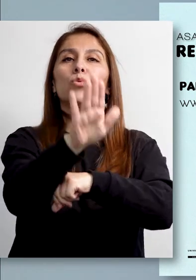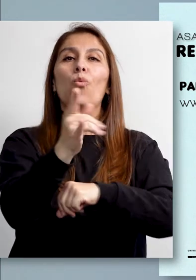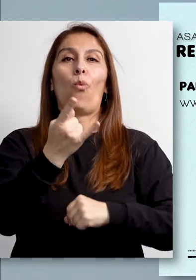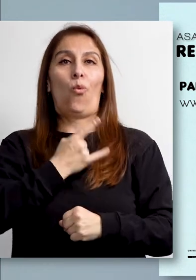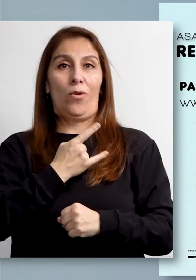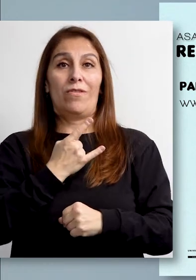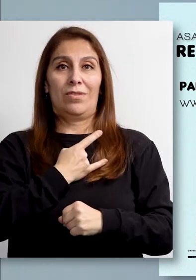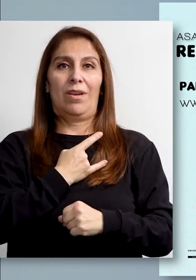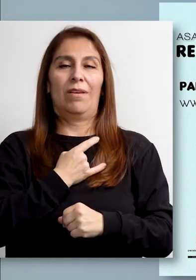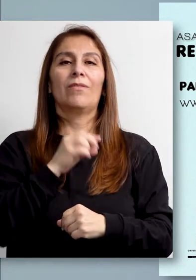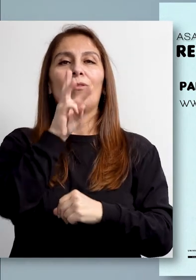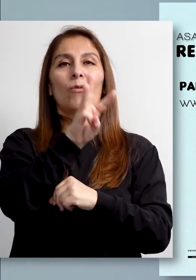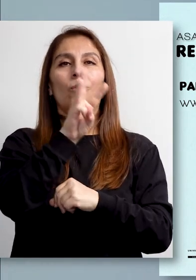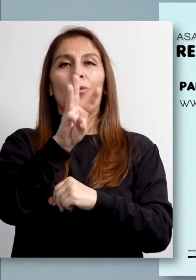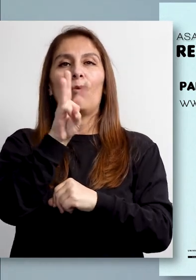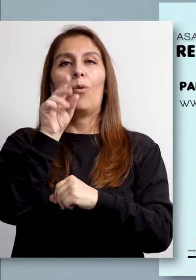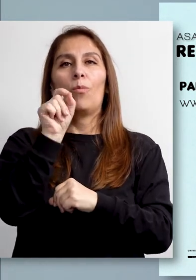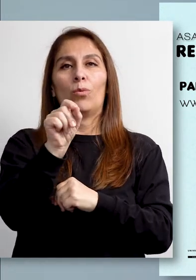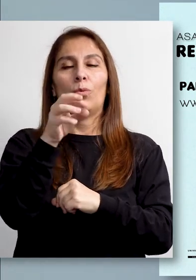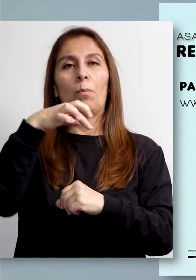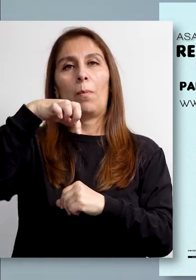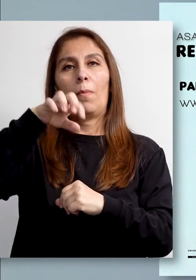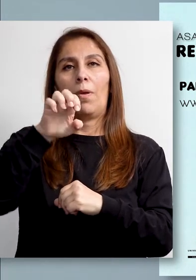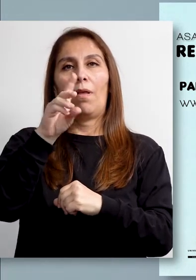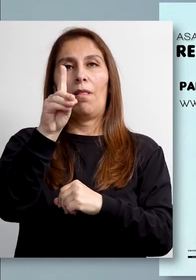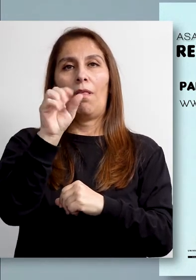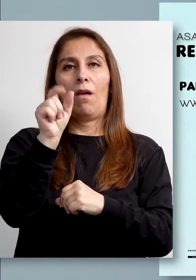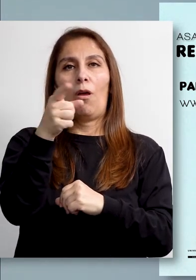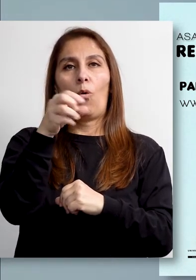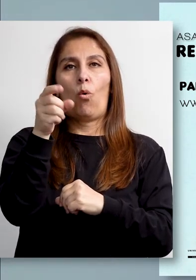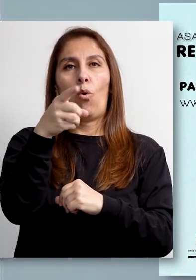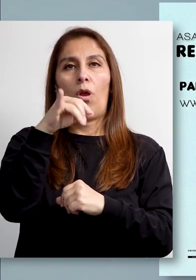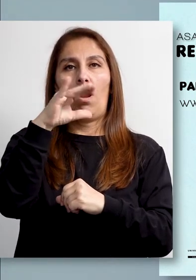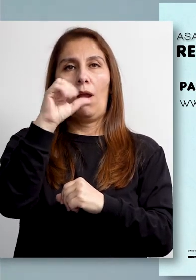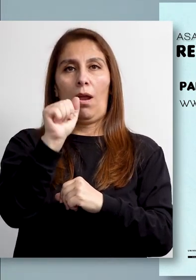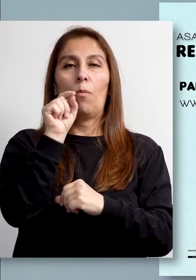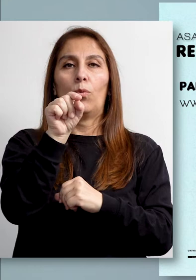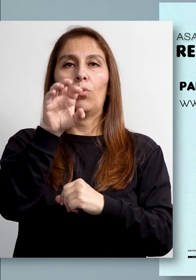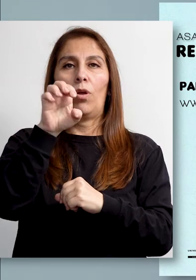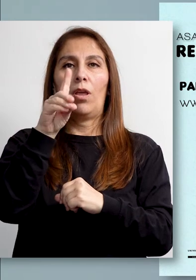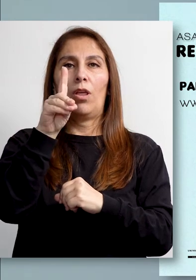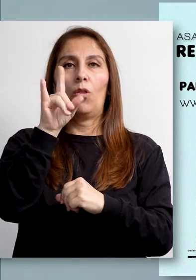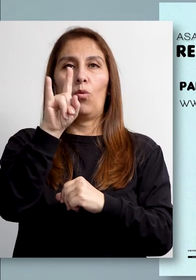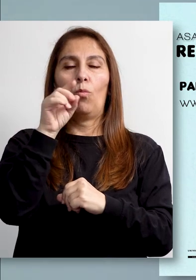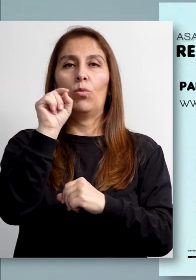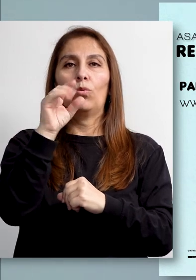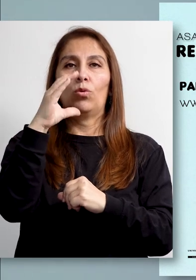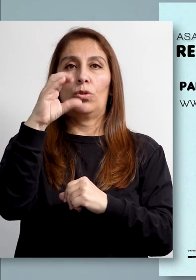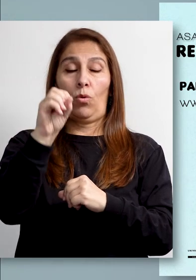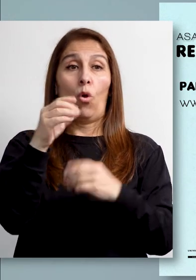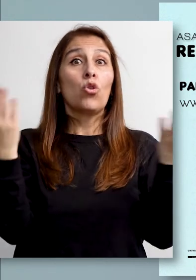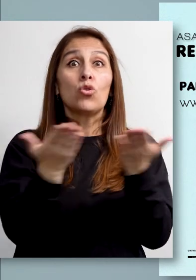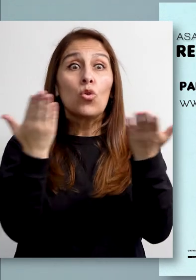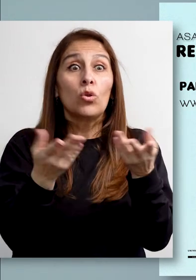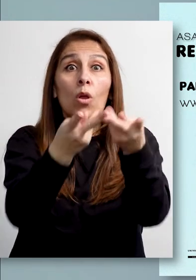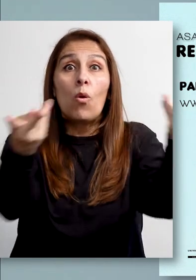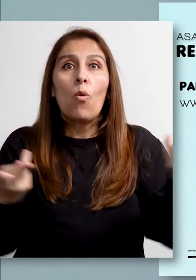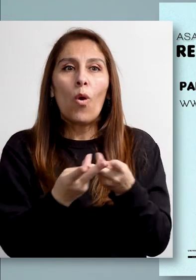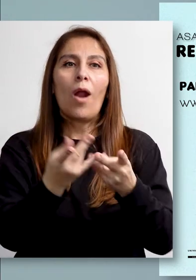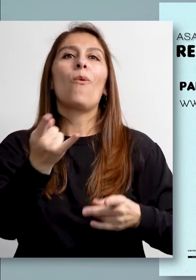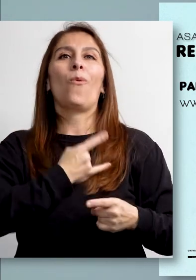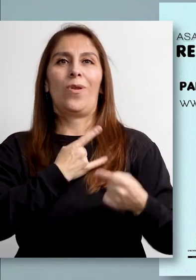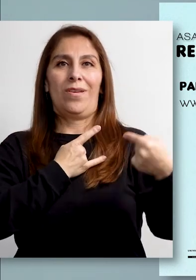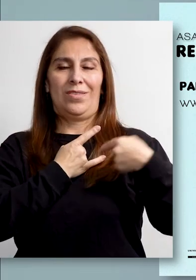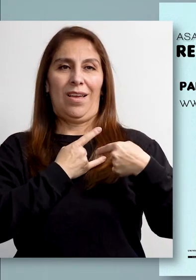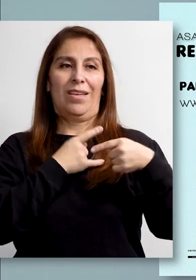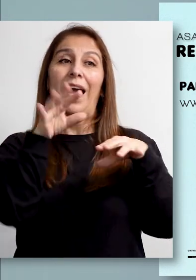.pedagogica.edu.co en el sitio la Universidad, Elecciones y Designaciones,